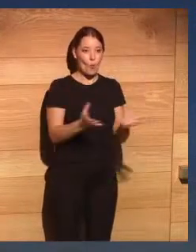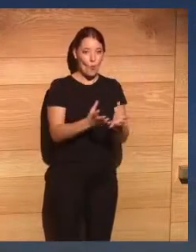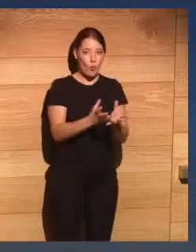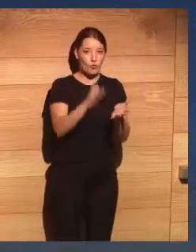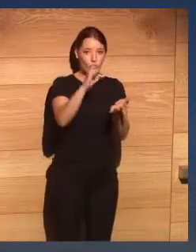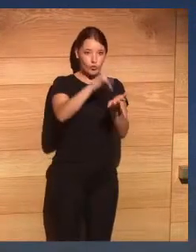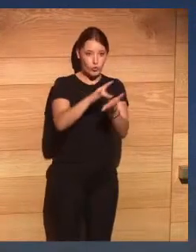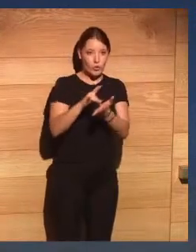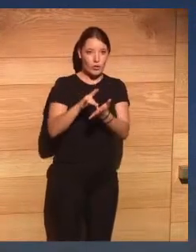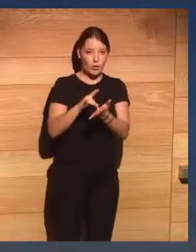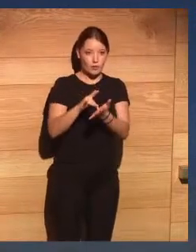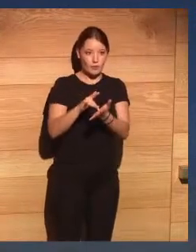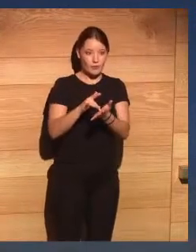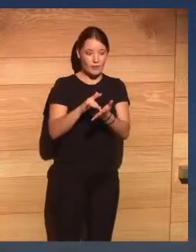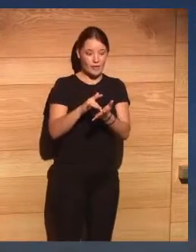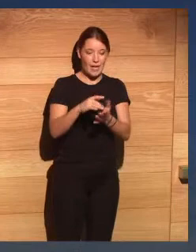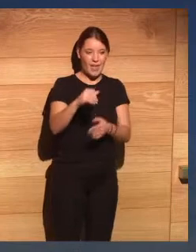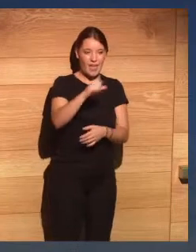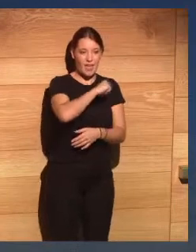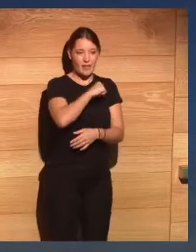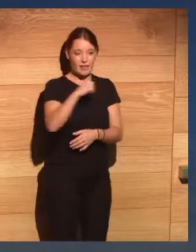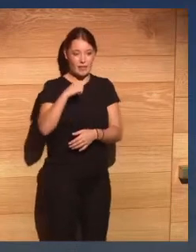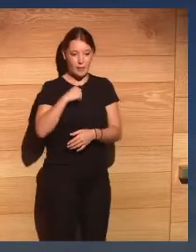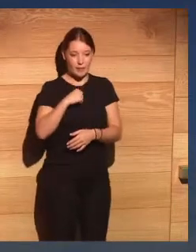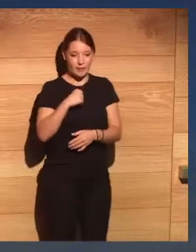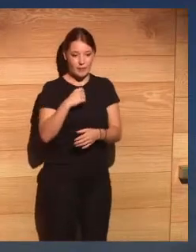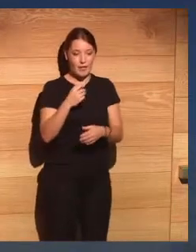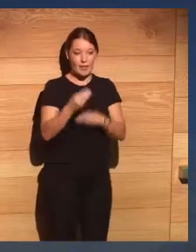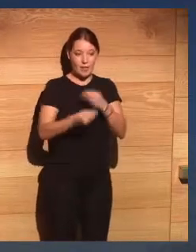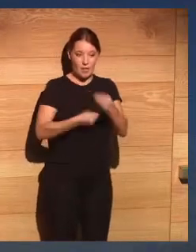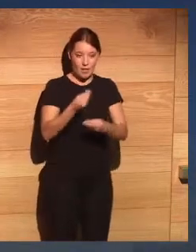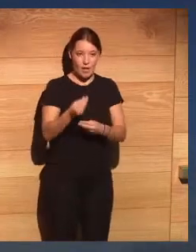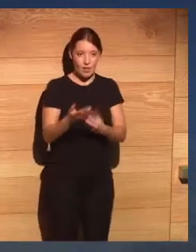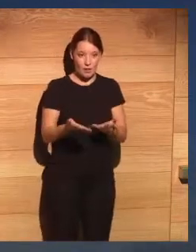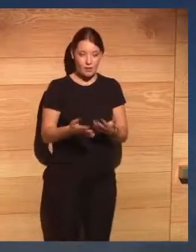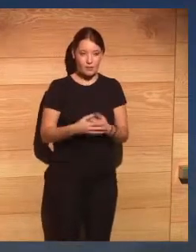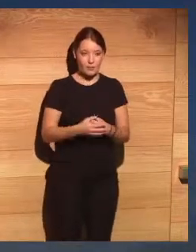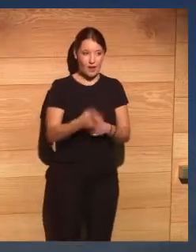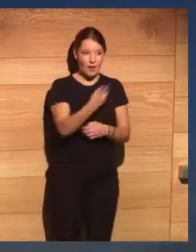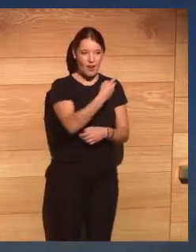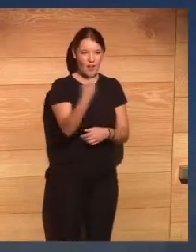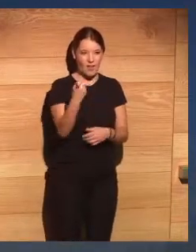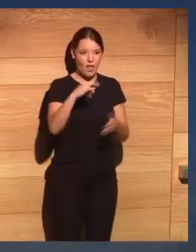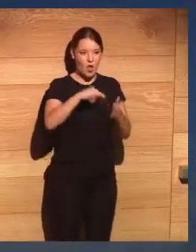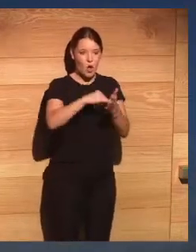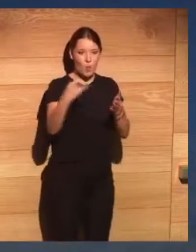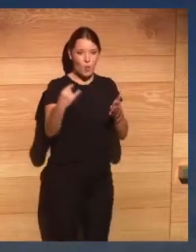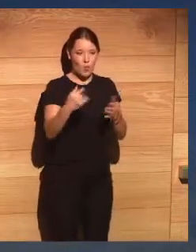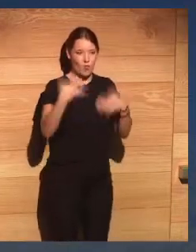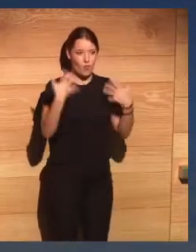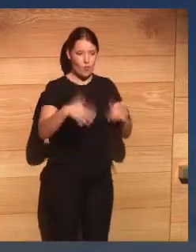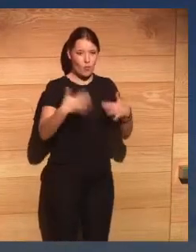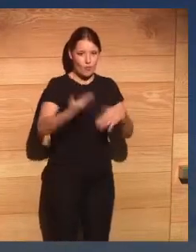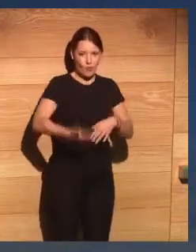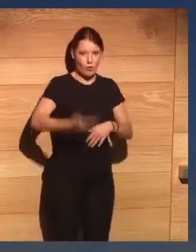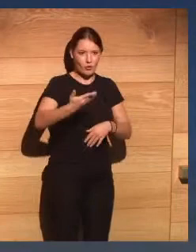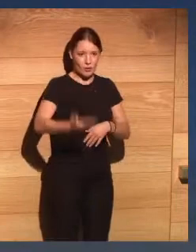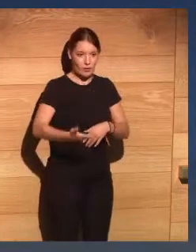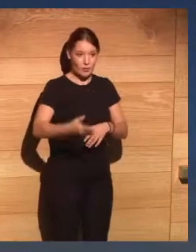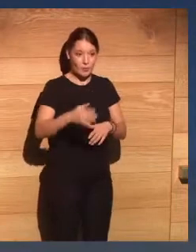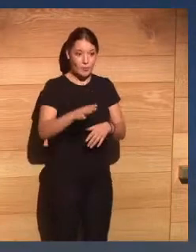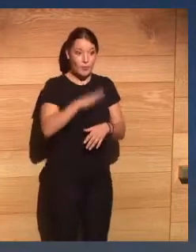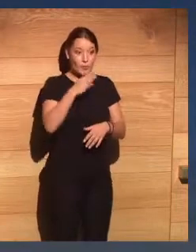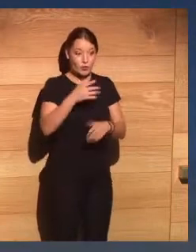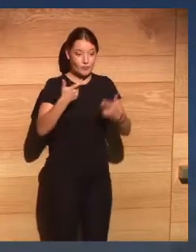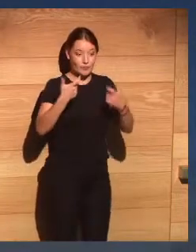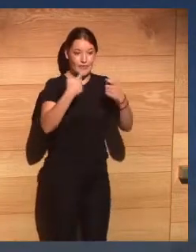se hace interdependiente y las necesidades de comunicación fueron tan grandes que el sector de las telecomunicaciones entró en crisis pero